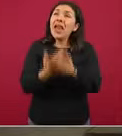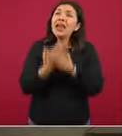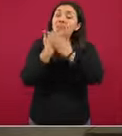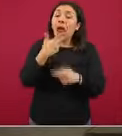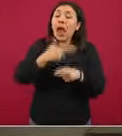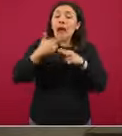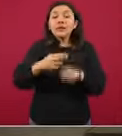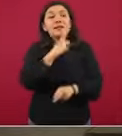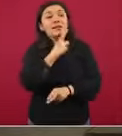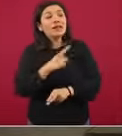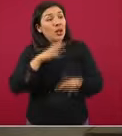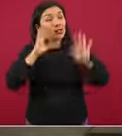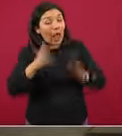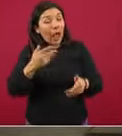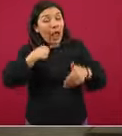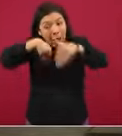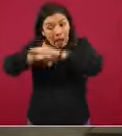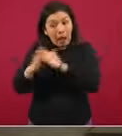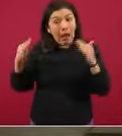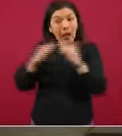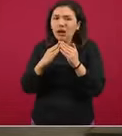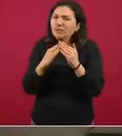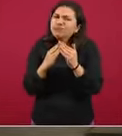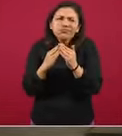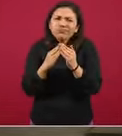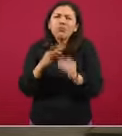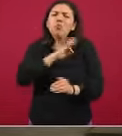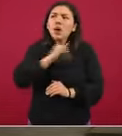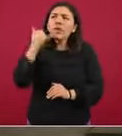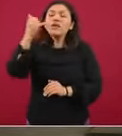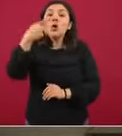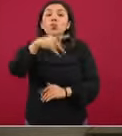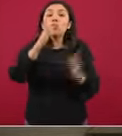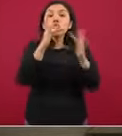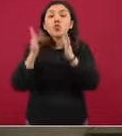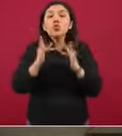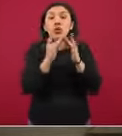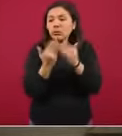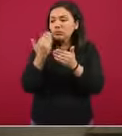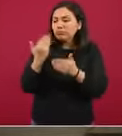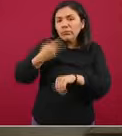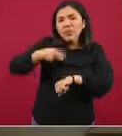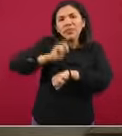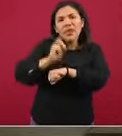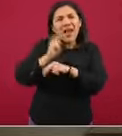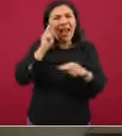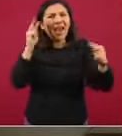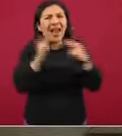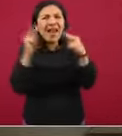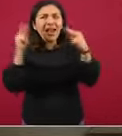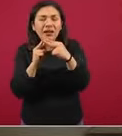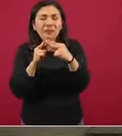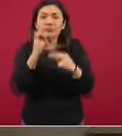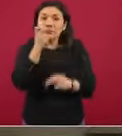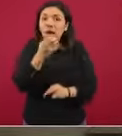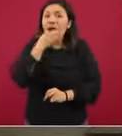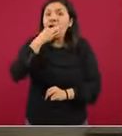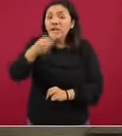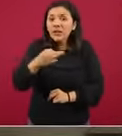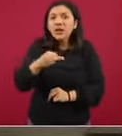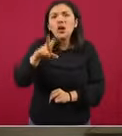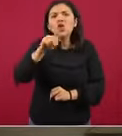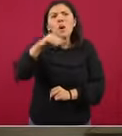para uno, aislarse, para dos, llamar a tus contactos que tuviste en los últimos días, que no sea esta cosa de